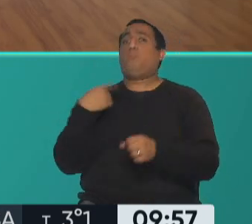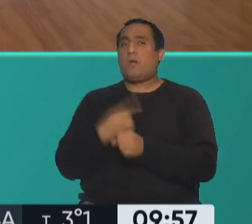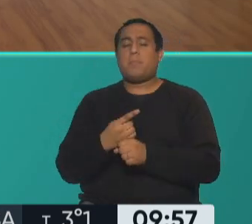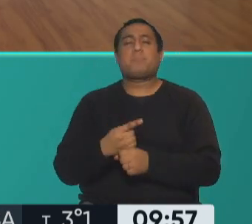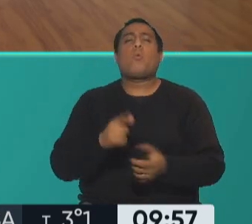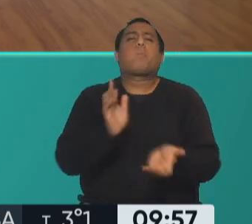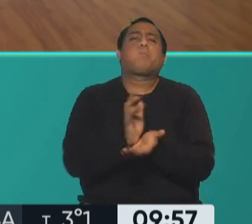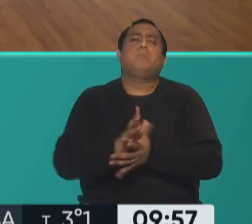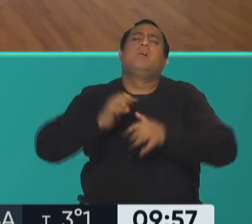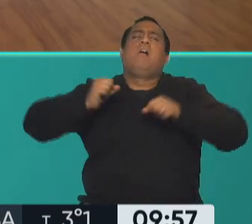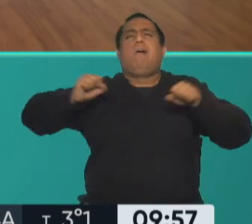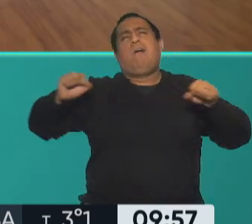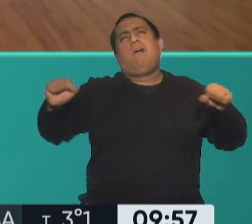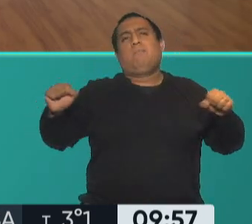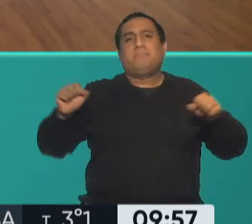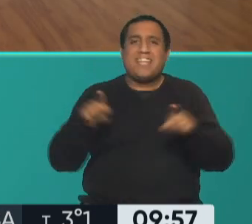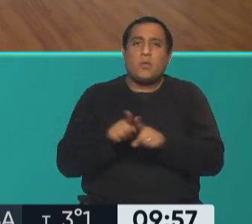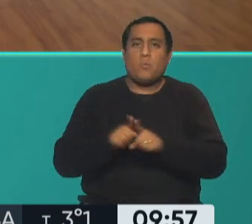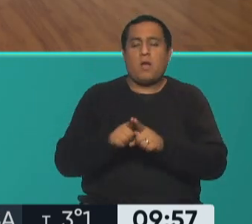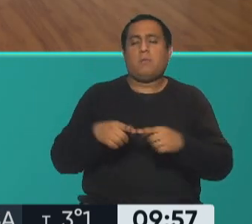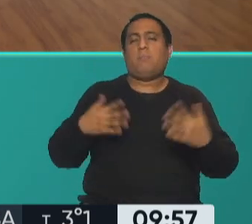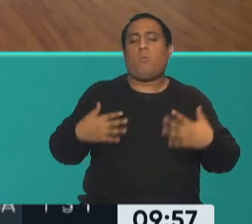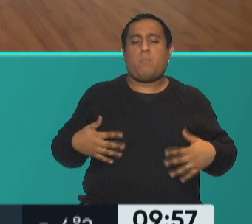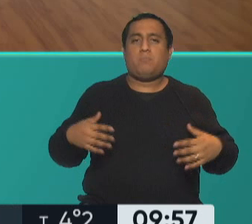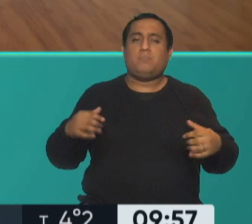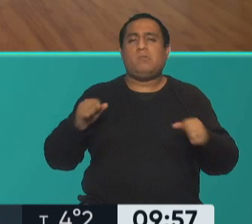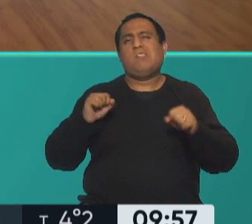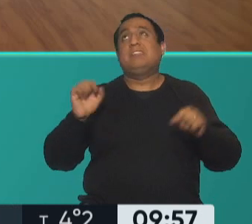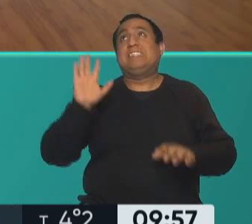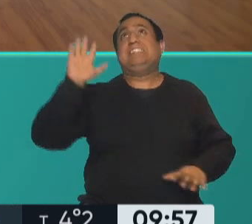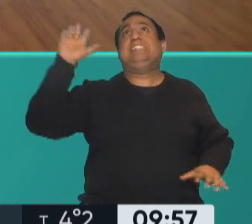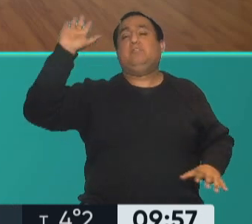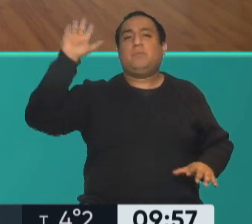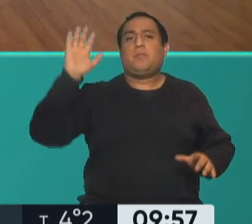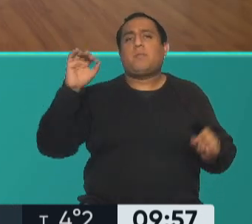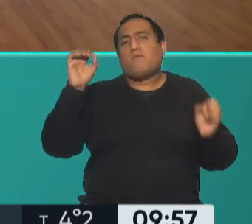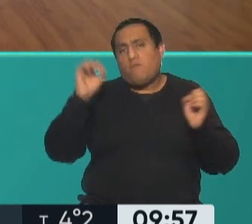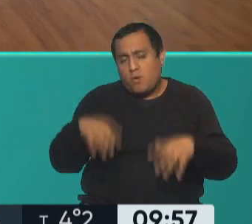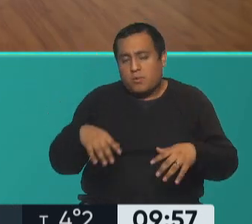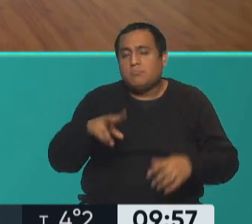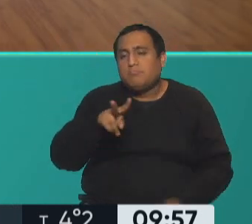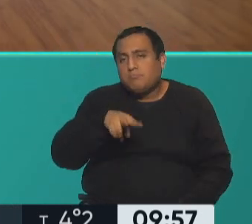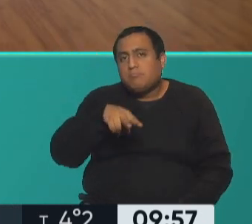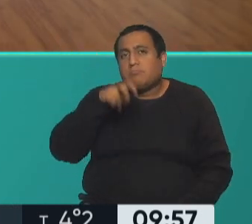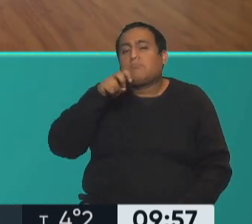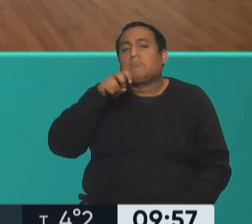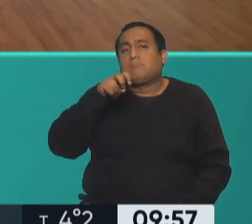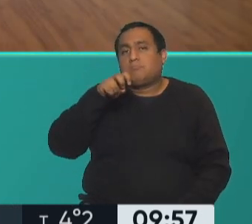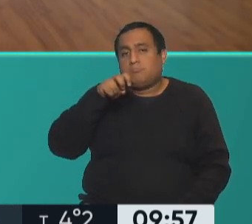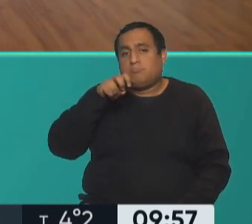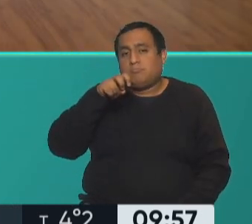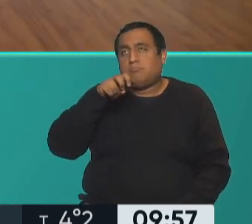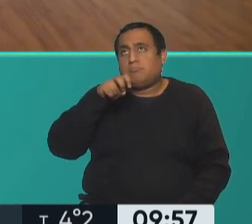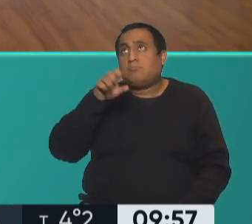y aflojo siempre teniendo en cuenta la palma hacia el techo la respiración exhalo cuando estiro inhalo cuando